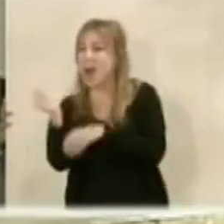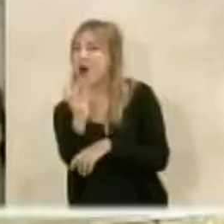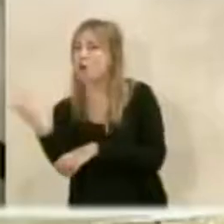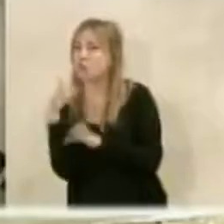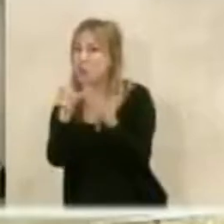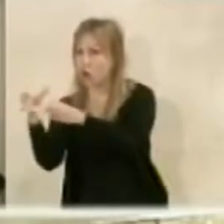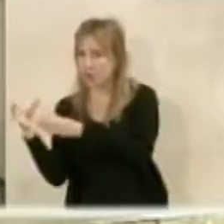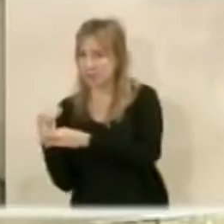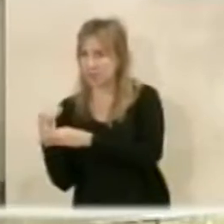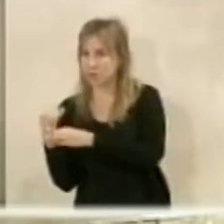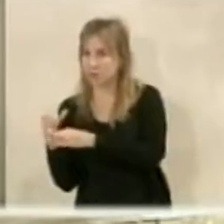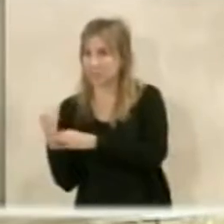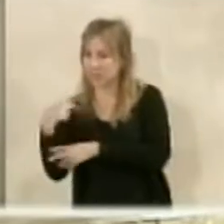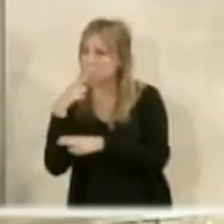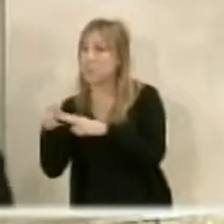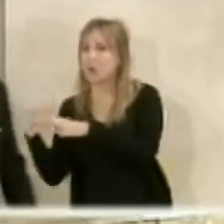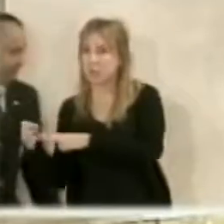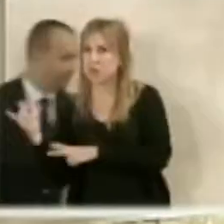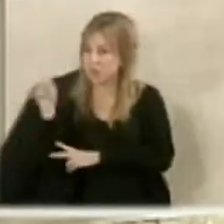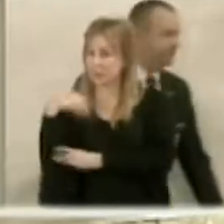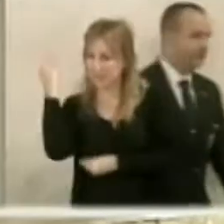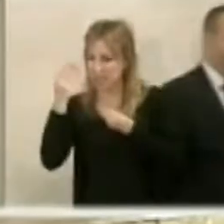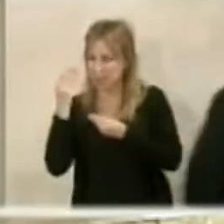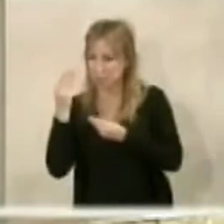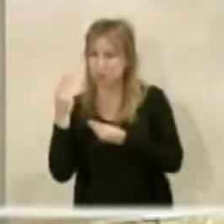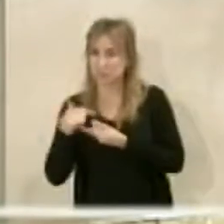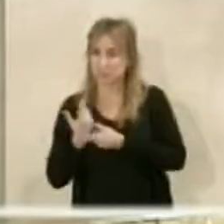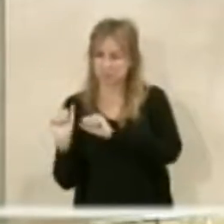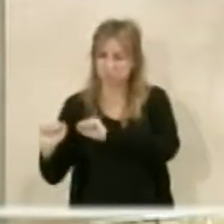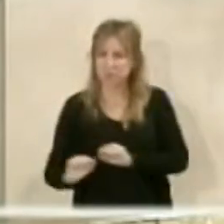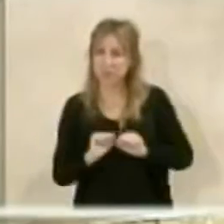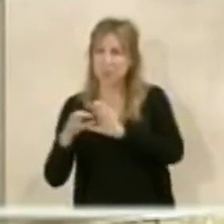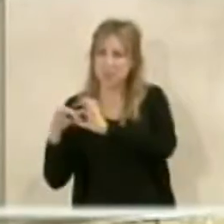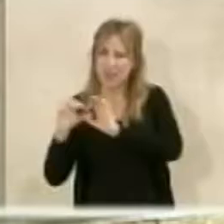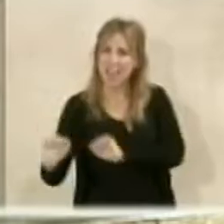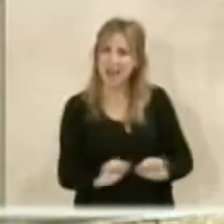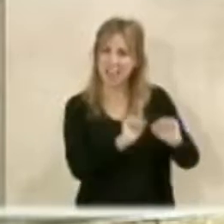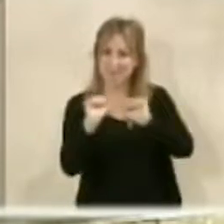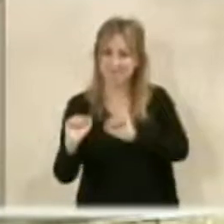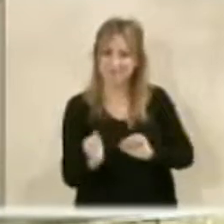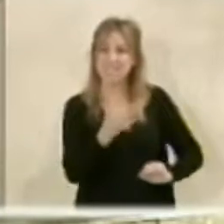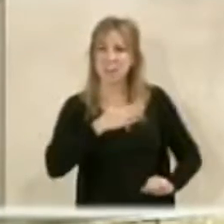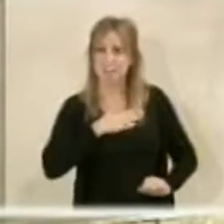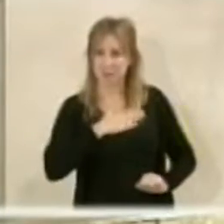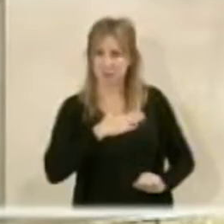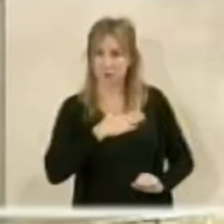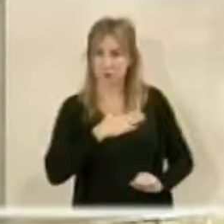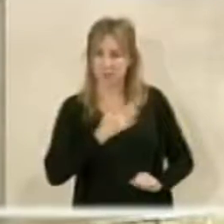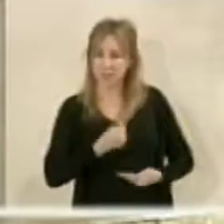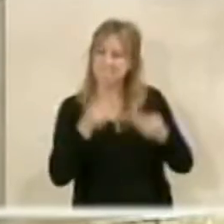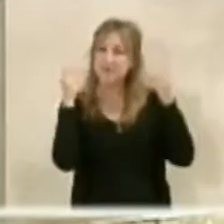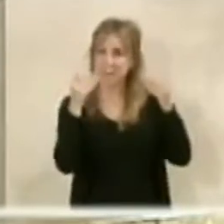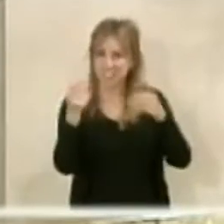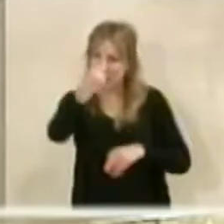y algunos partidos políticos que creemos en la defensa a ultranza del patrimonio, yo creo que tenemos que